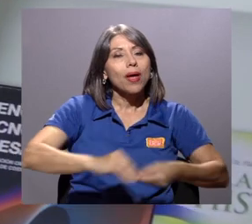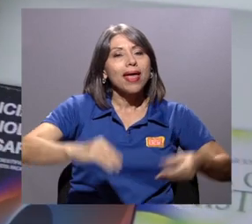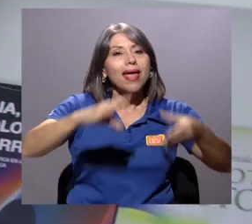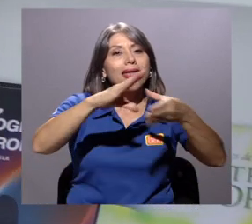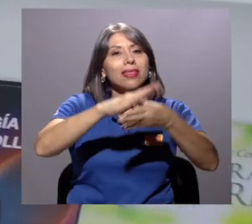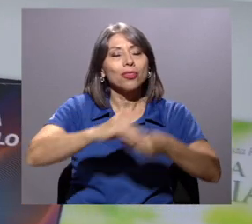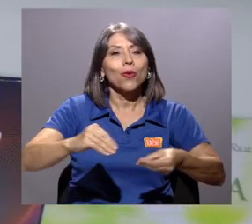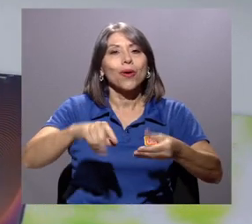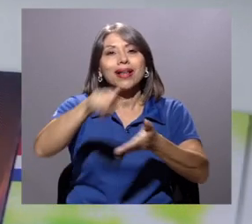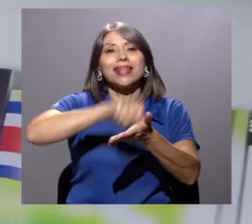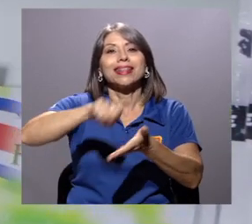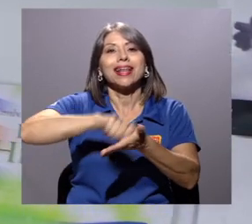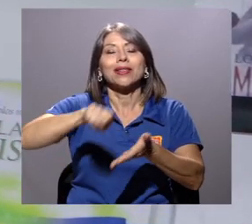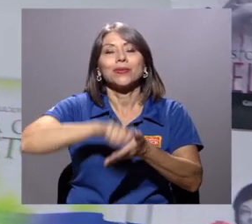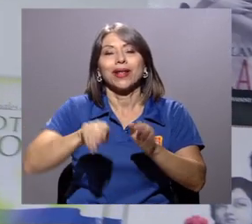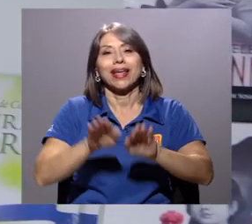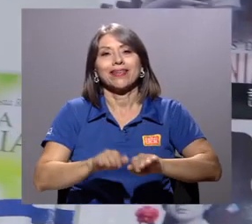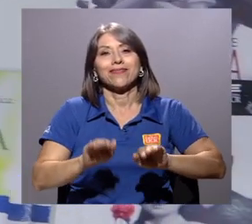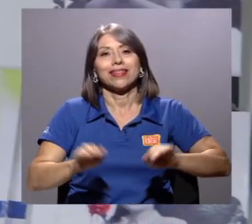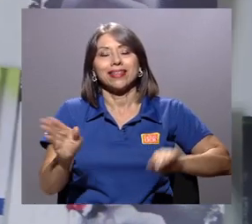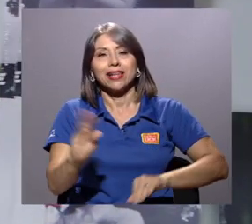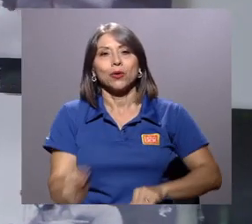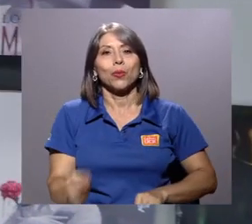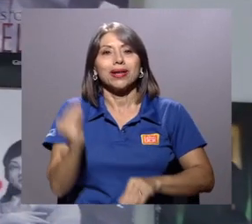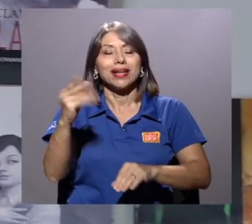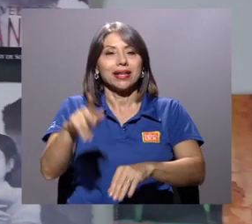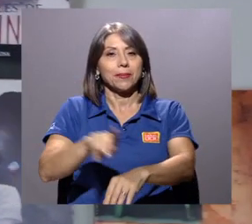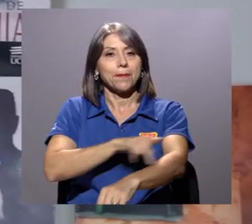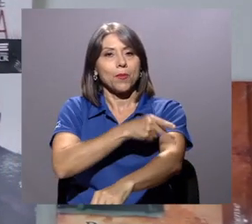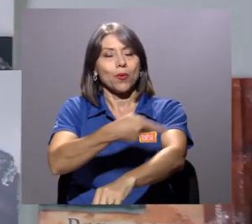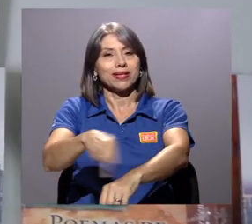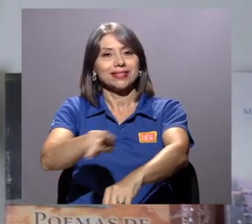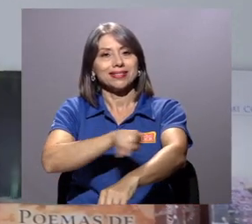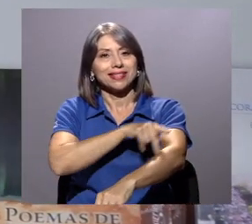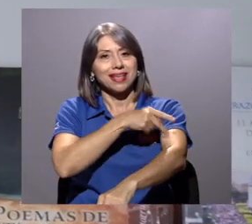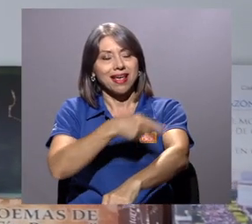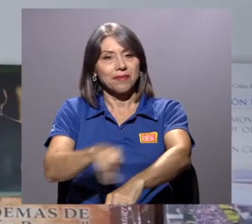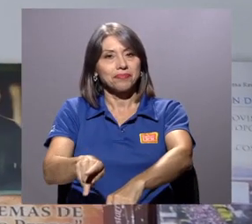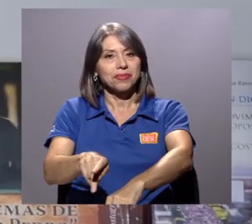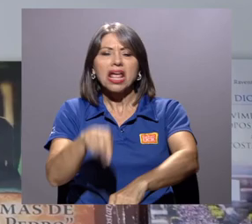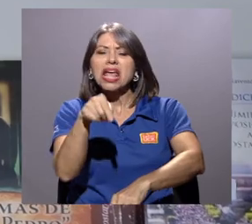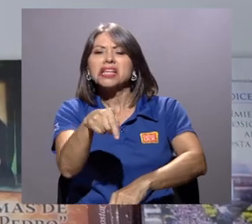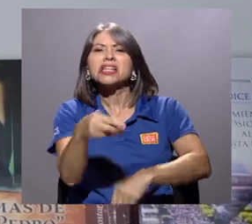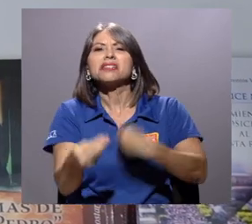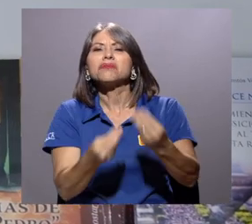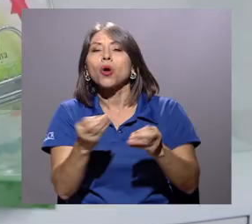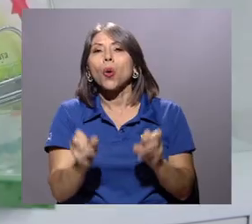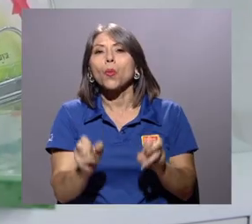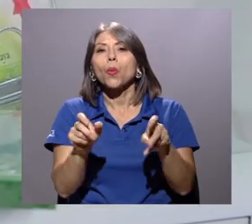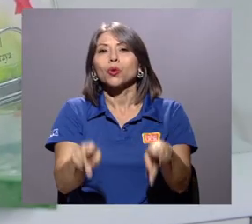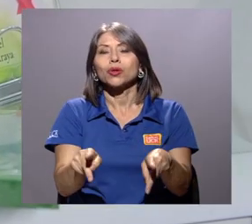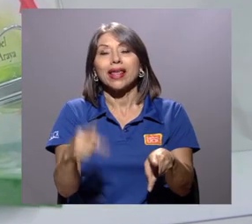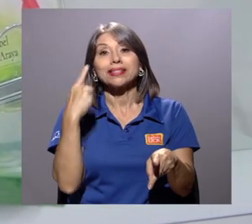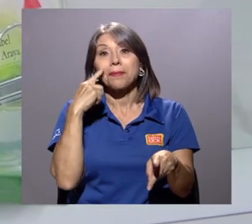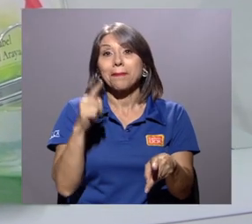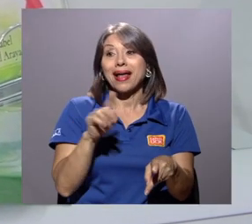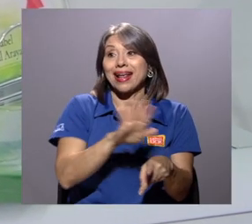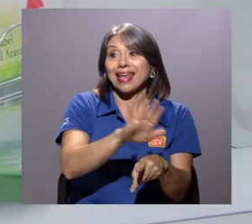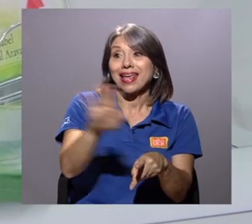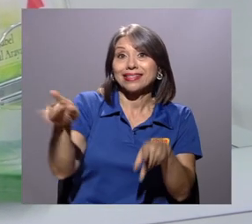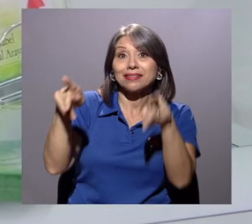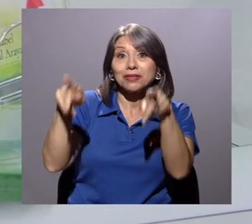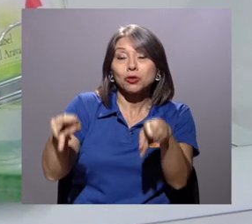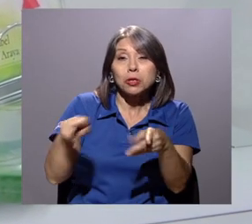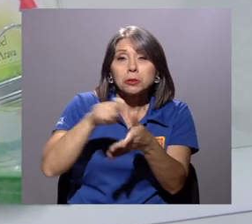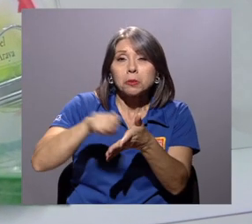cuento, de literatura infantil y juvenil y de poesía, son espacios para que estas obras